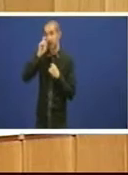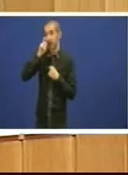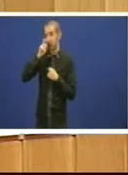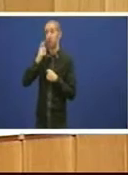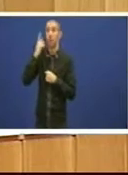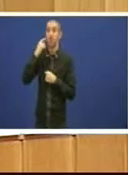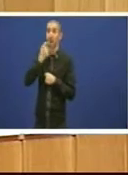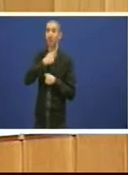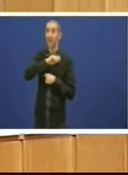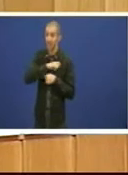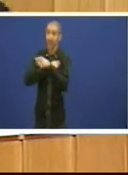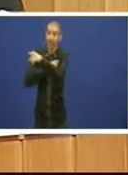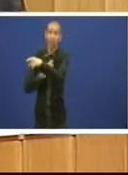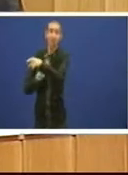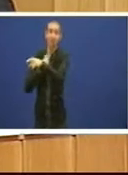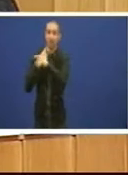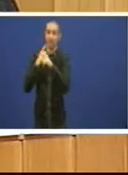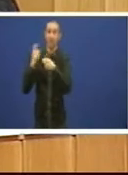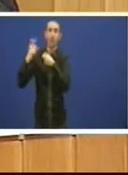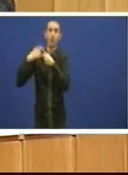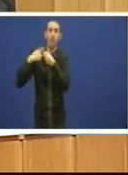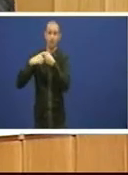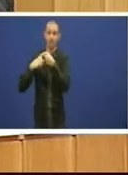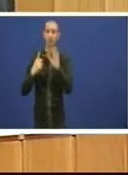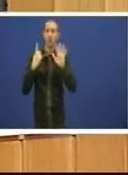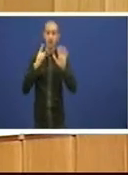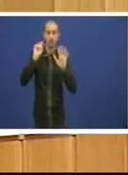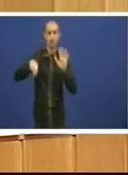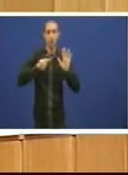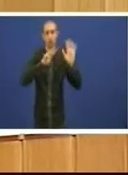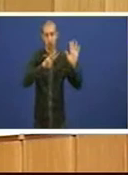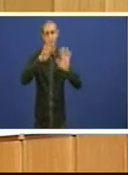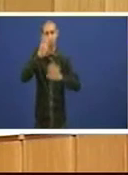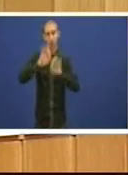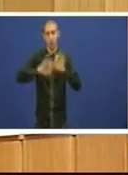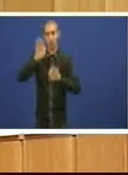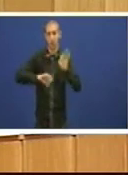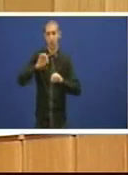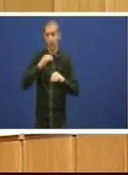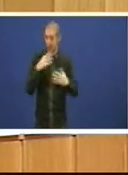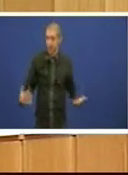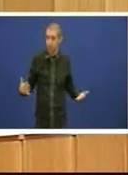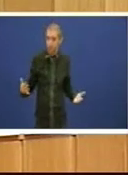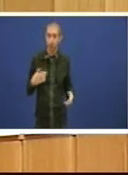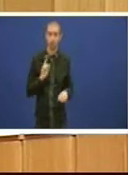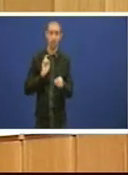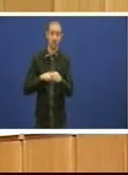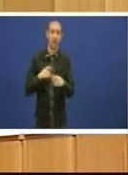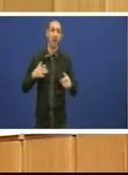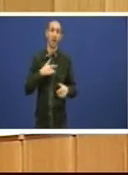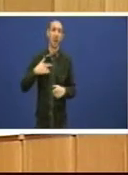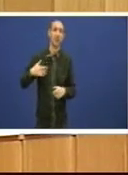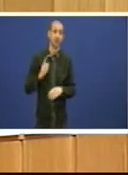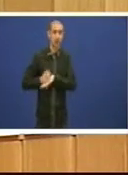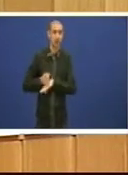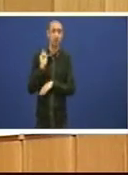rebaixou esa participación o 6,84% que o que hai neste momento. En canto esa